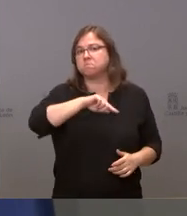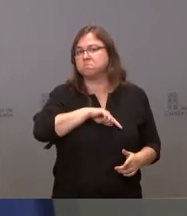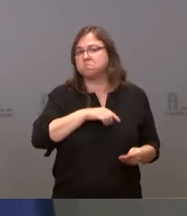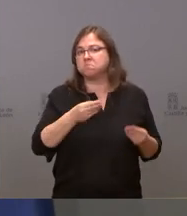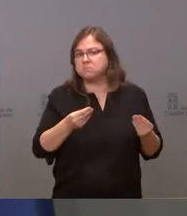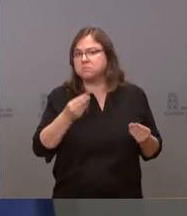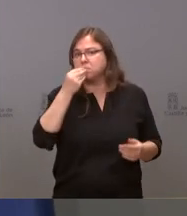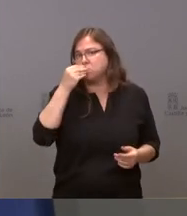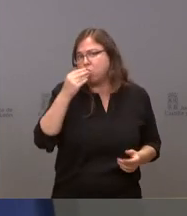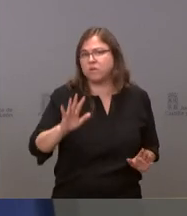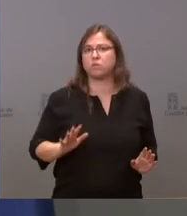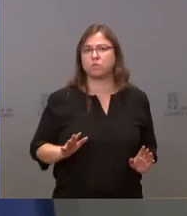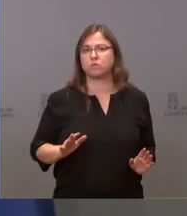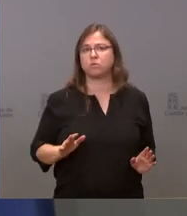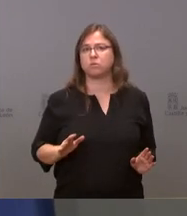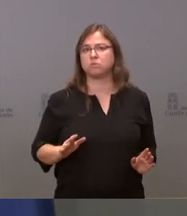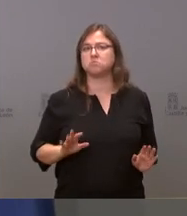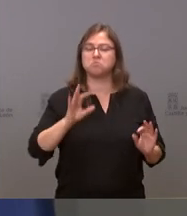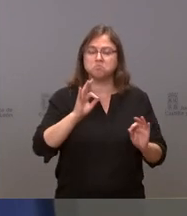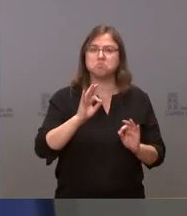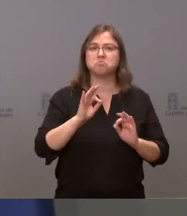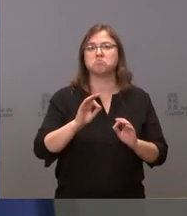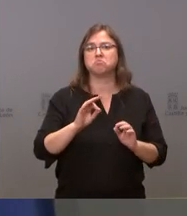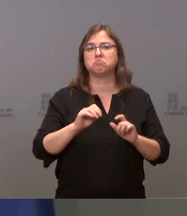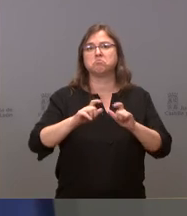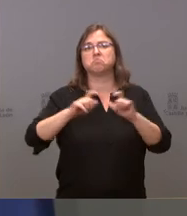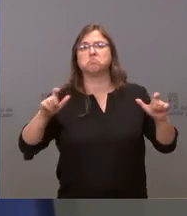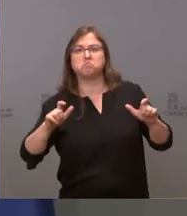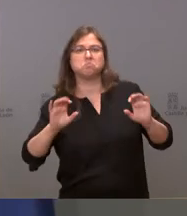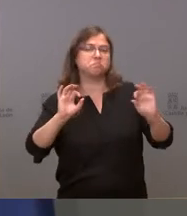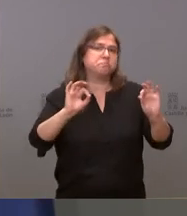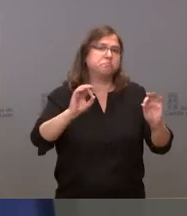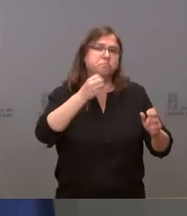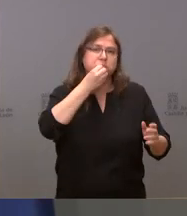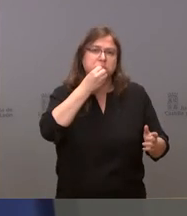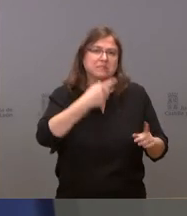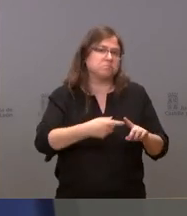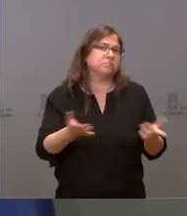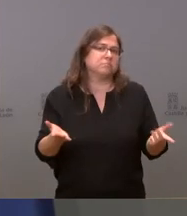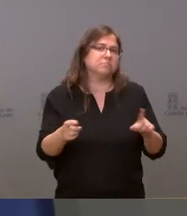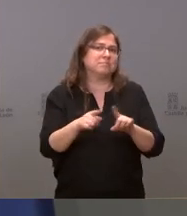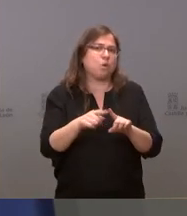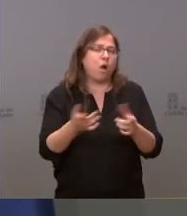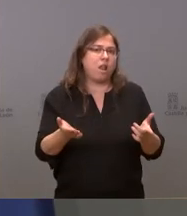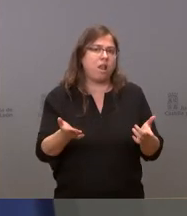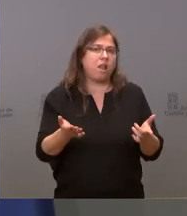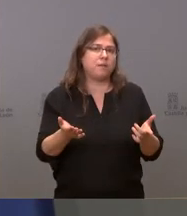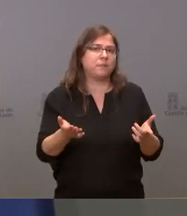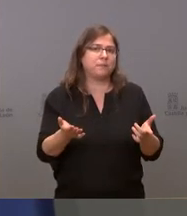es buena. Sigue siendo una incidencia disparatada. Quiero decir que estamos hablando de niveles de incidencia